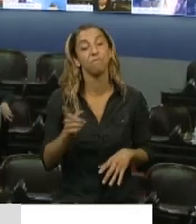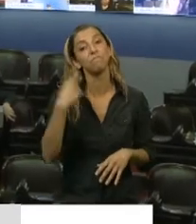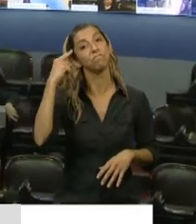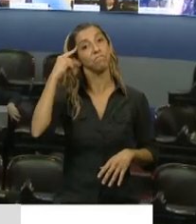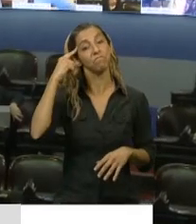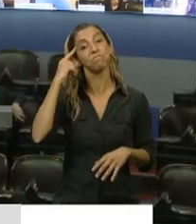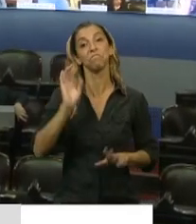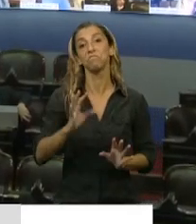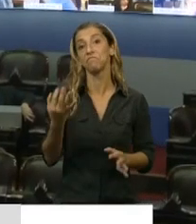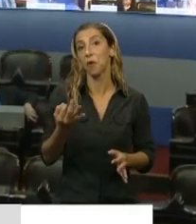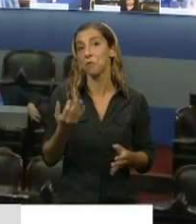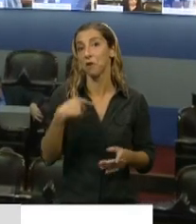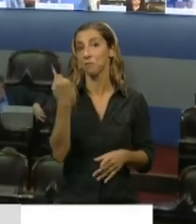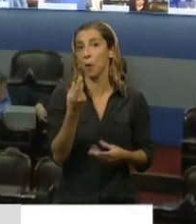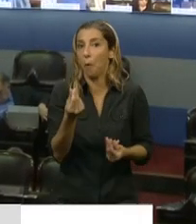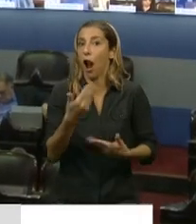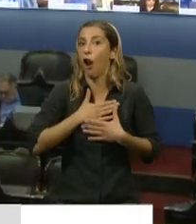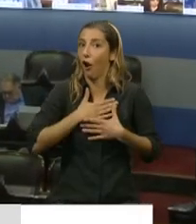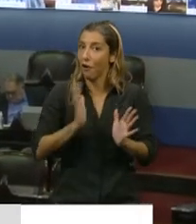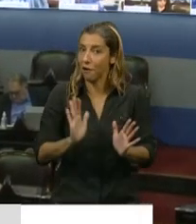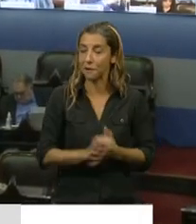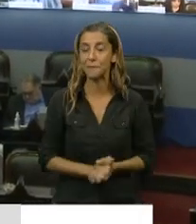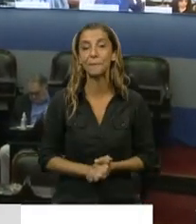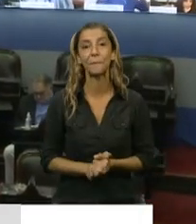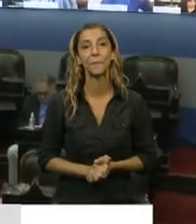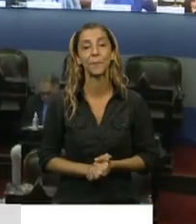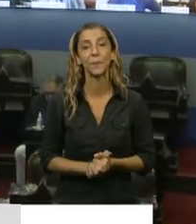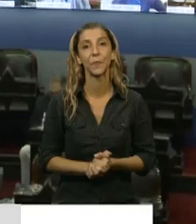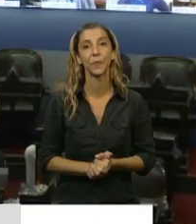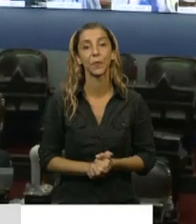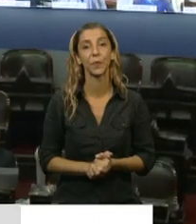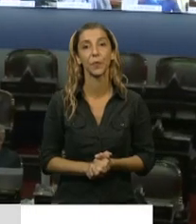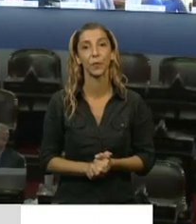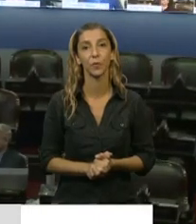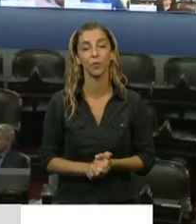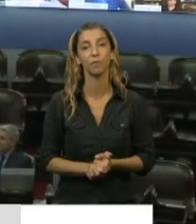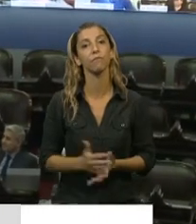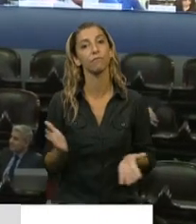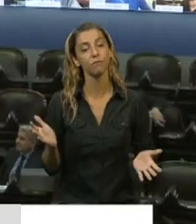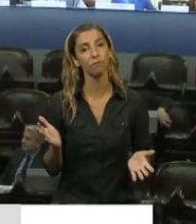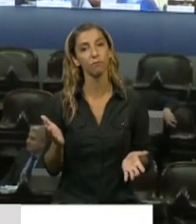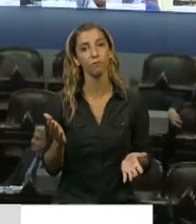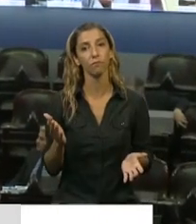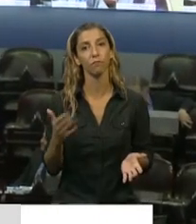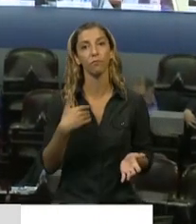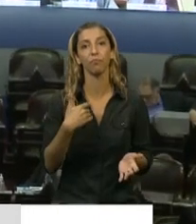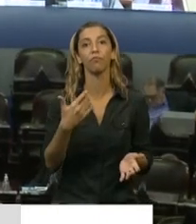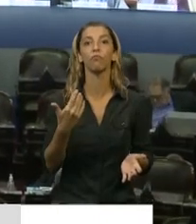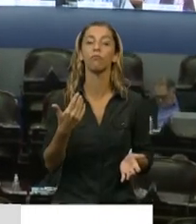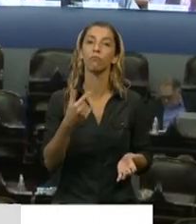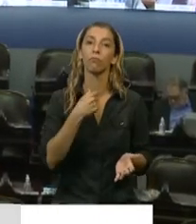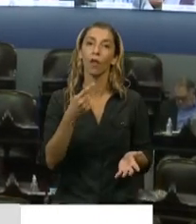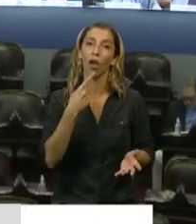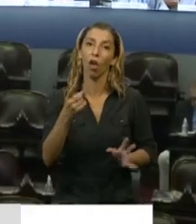todo de esa manera y valorar. En ese marco tengo que decir que yo me siento orgulloso de